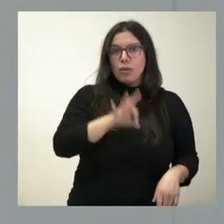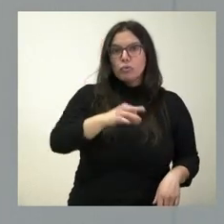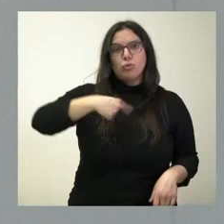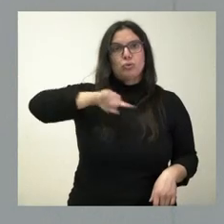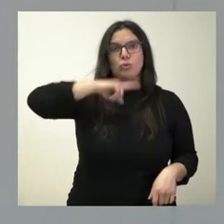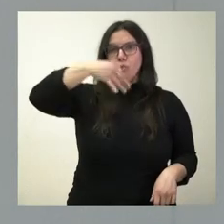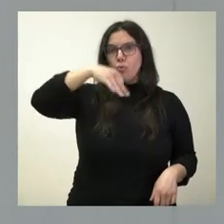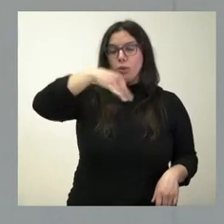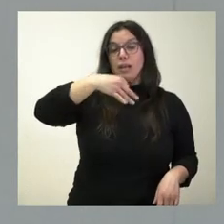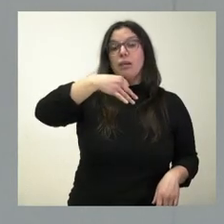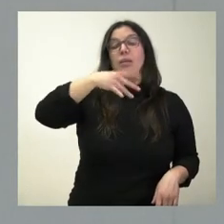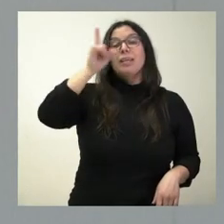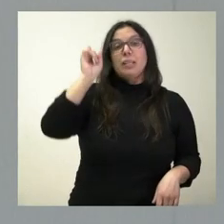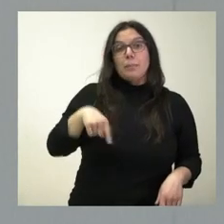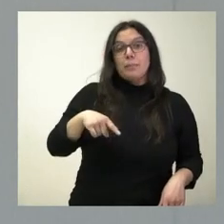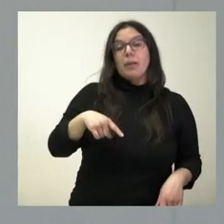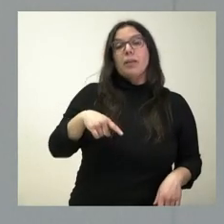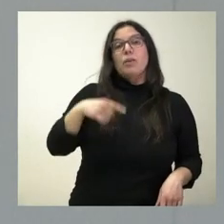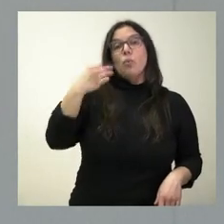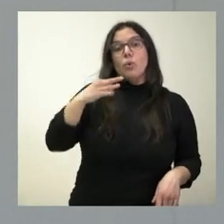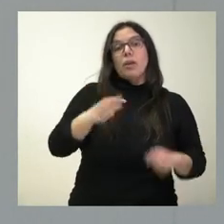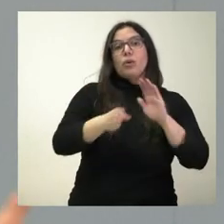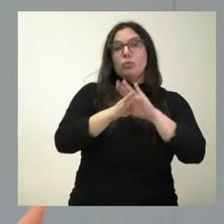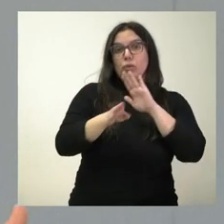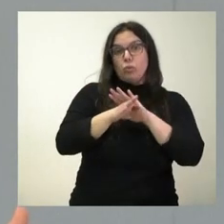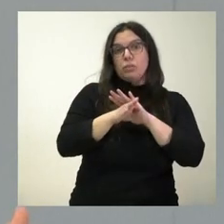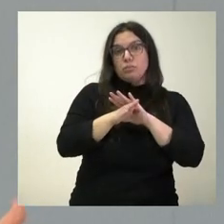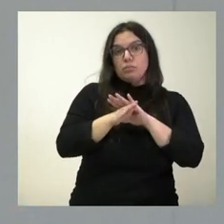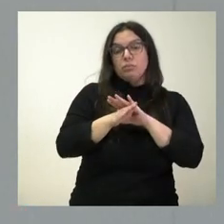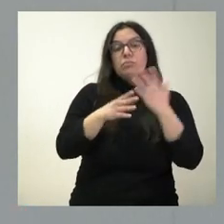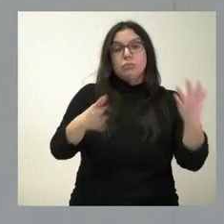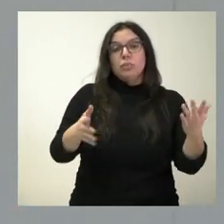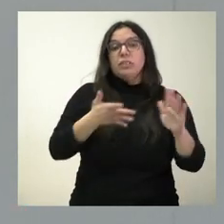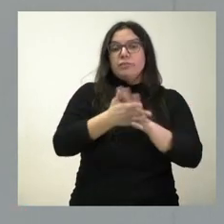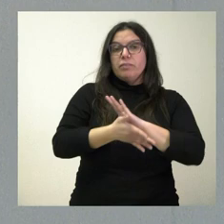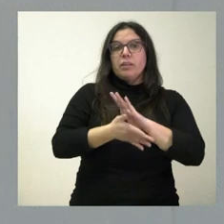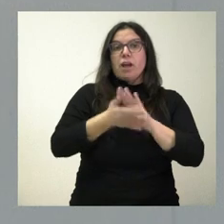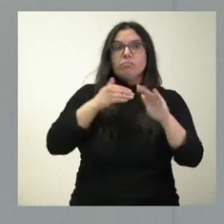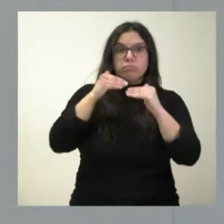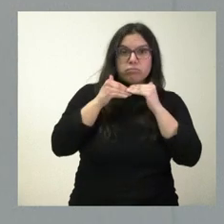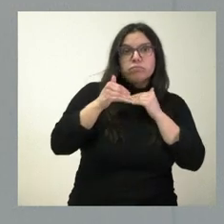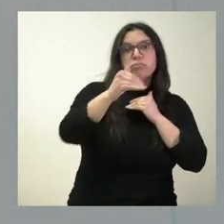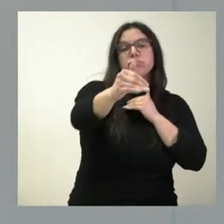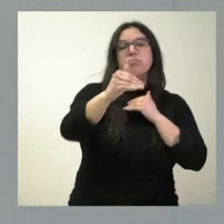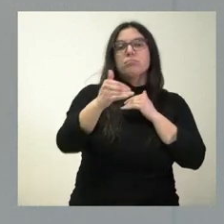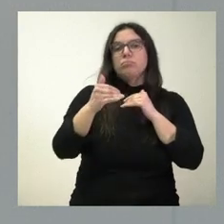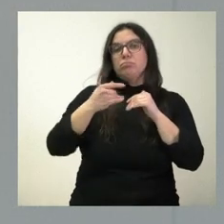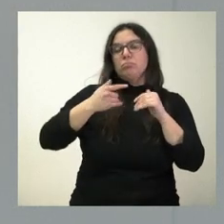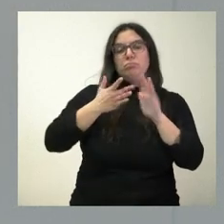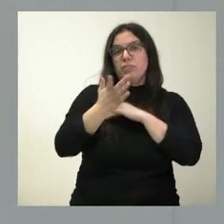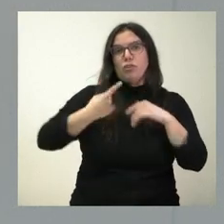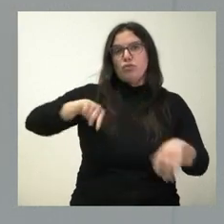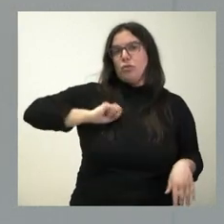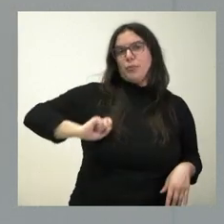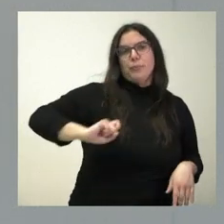y la única que, a día de hoy, lo tiene en vigor y, por tanto, tiene este carácter de continuidad, lo cual nos sitúa a la vanguardia en nuestra